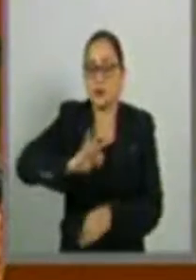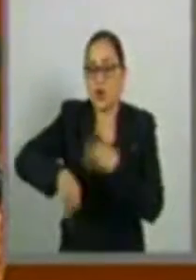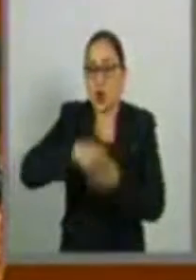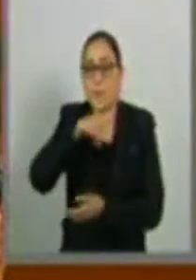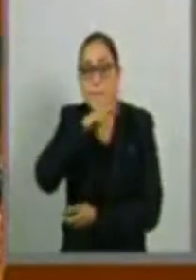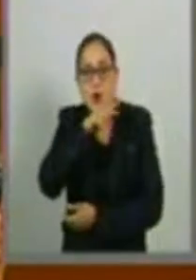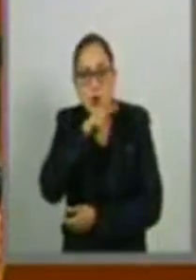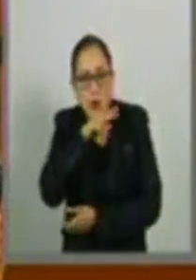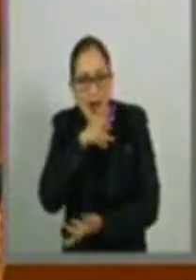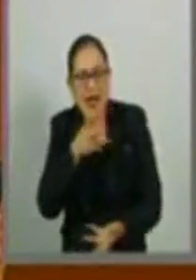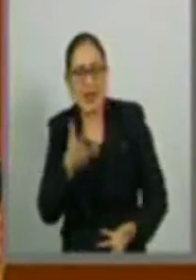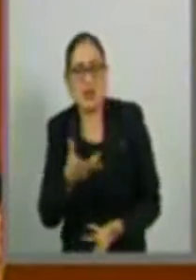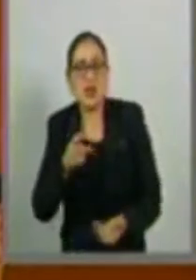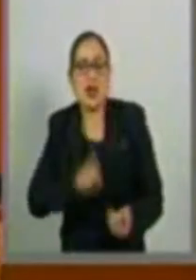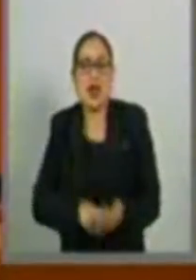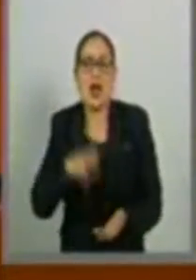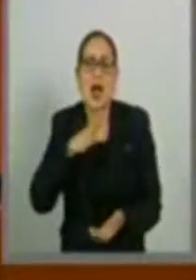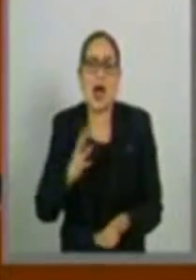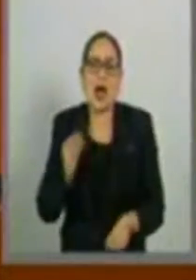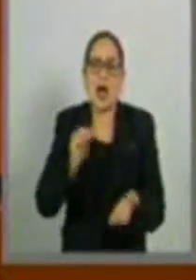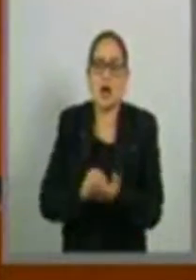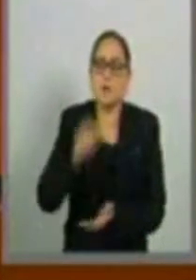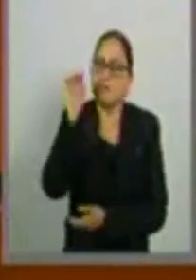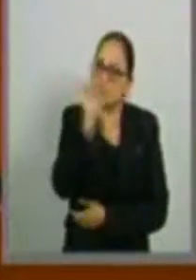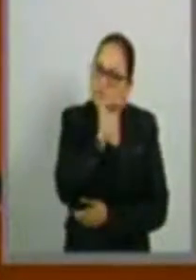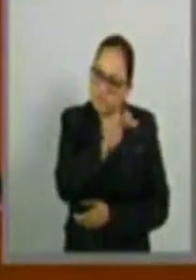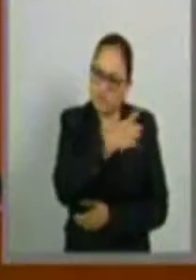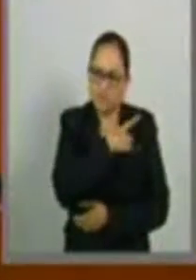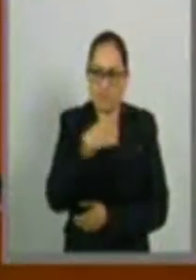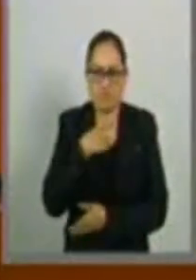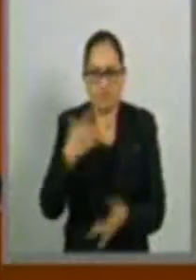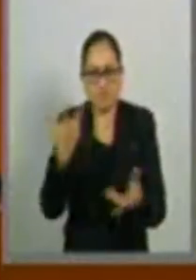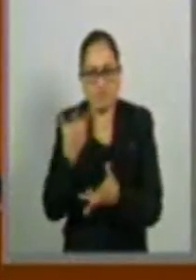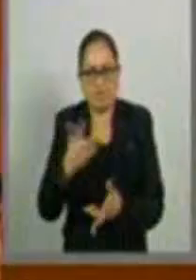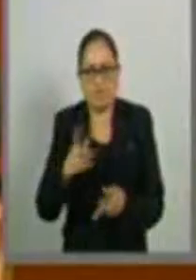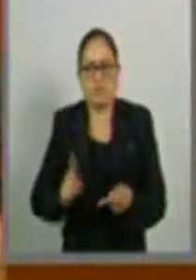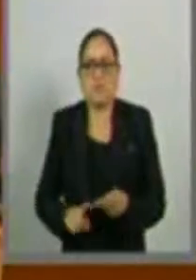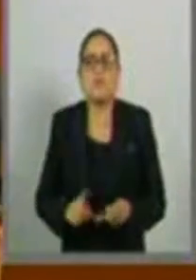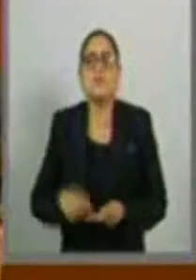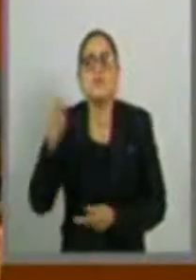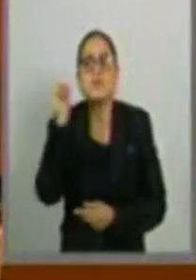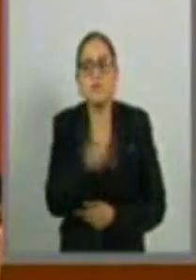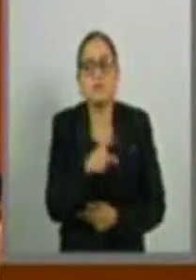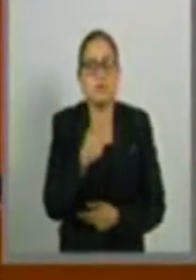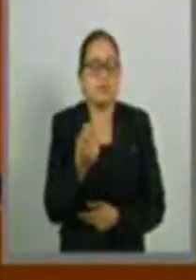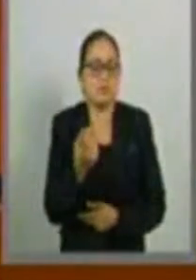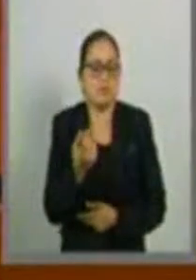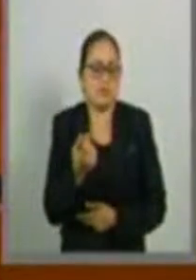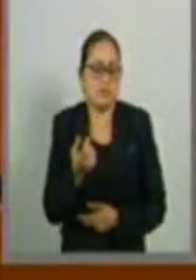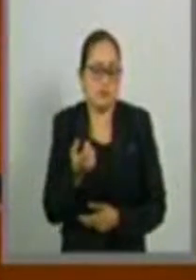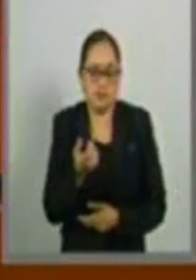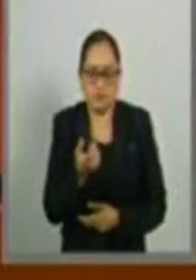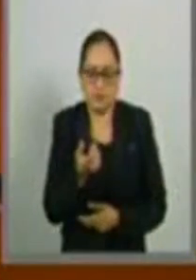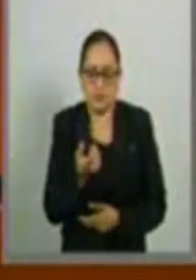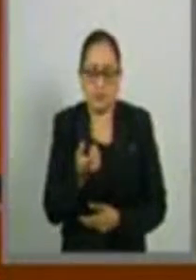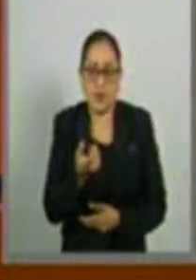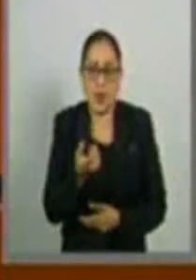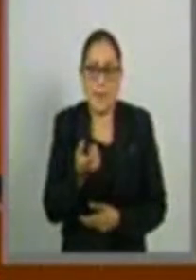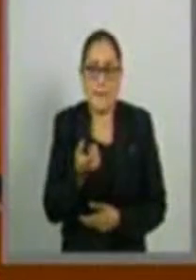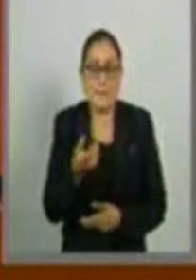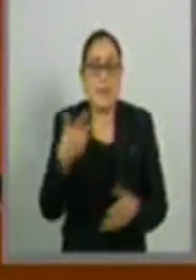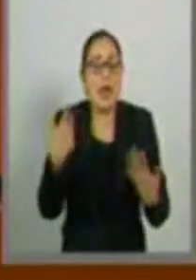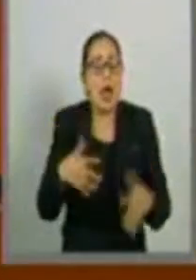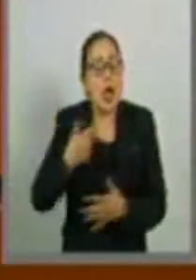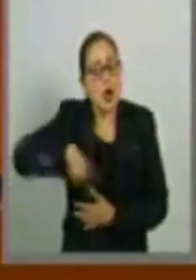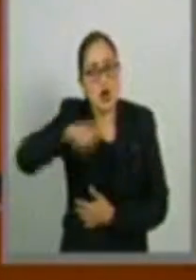va de por medio la exigencia va de por medio pues una gran gran gran